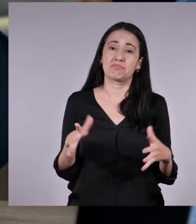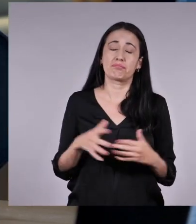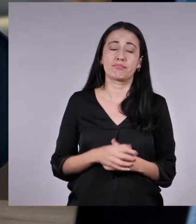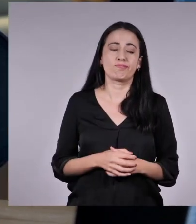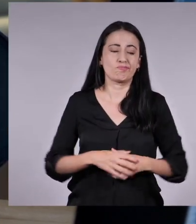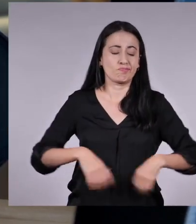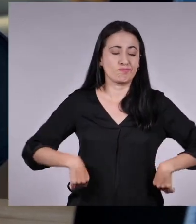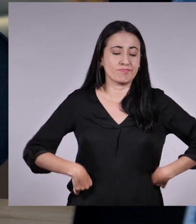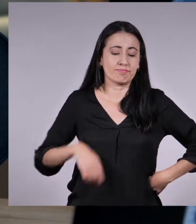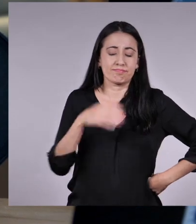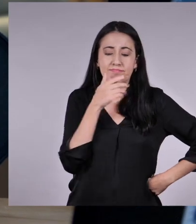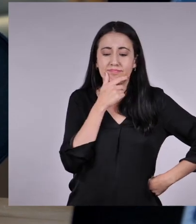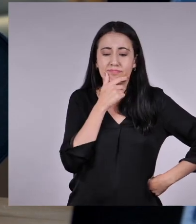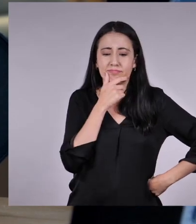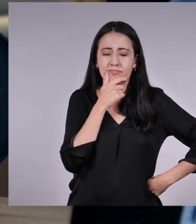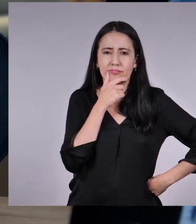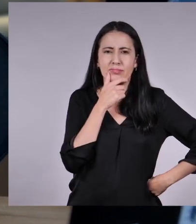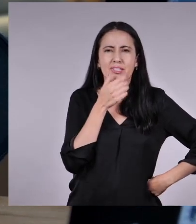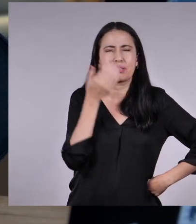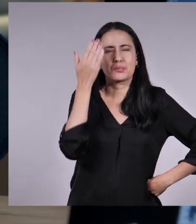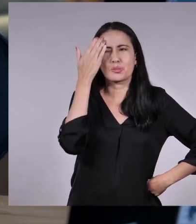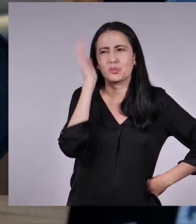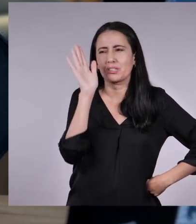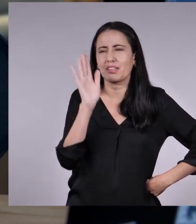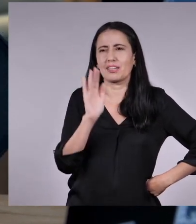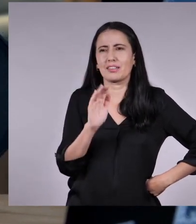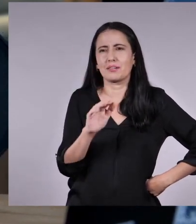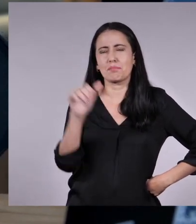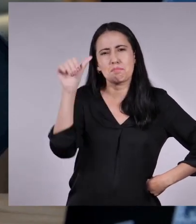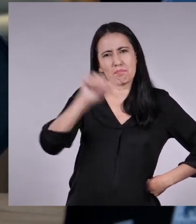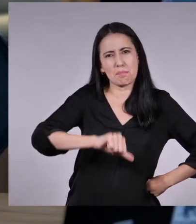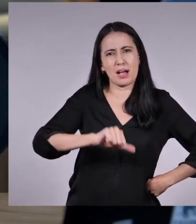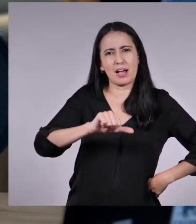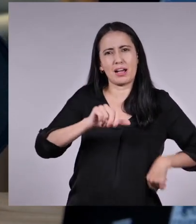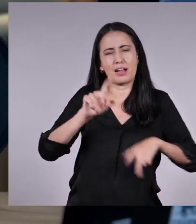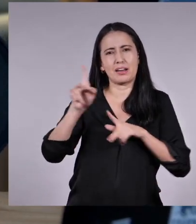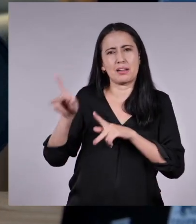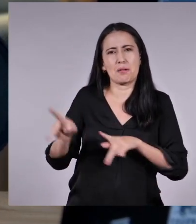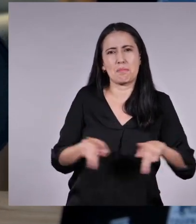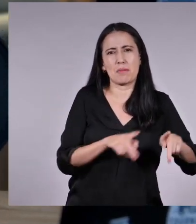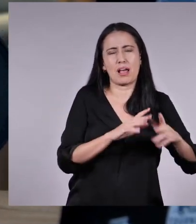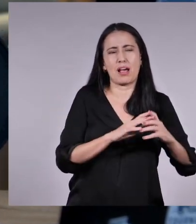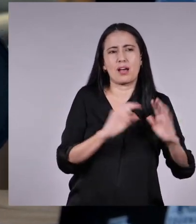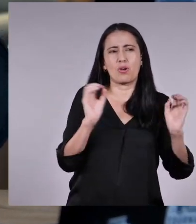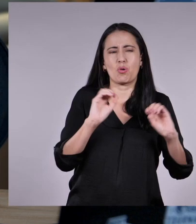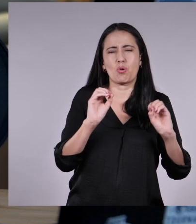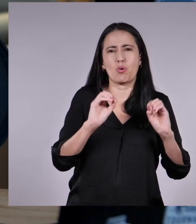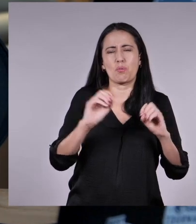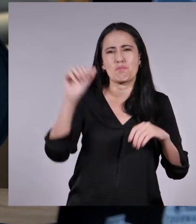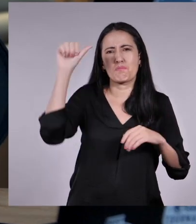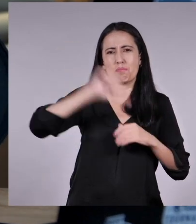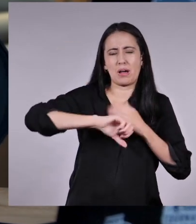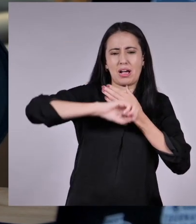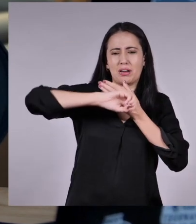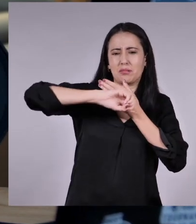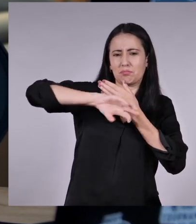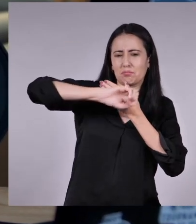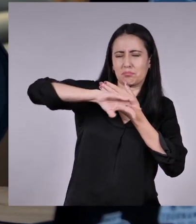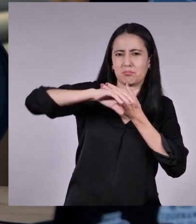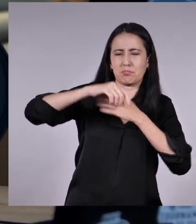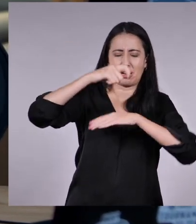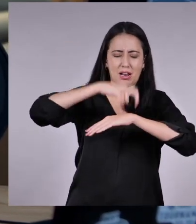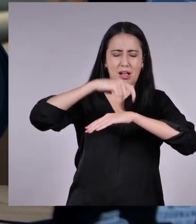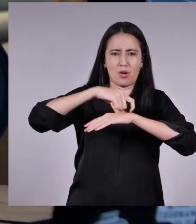será que, ay, será que puse malos hashtags, o no lo publiqué en el horario correcto, o no lo sé, amigos.